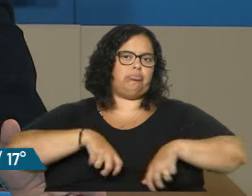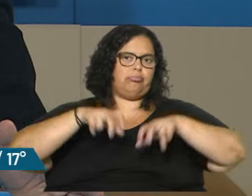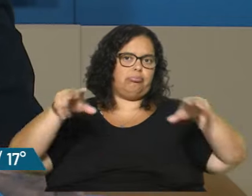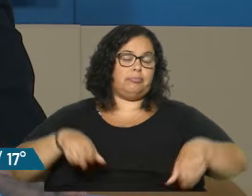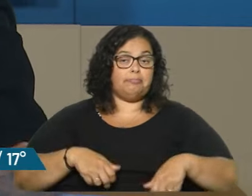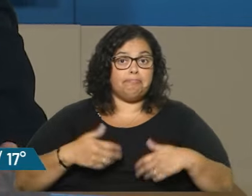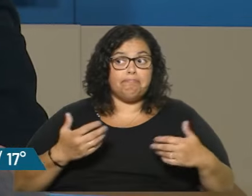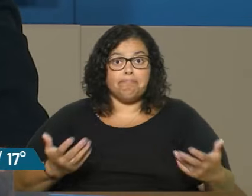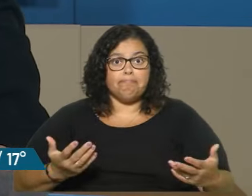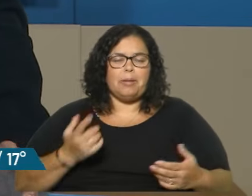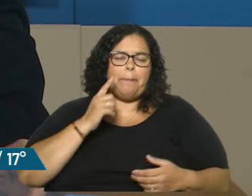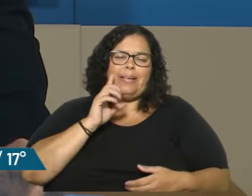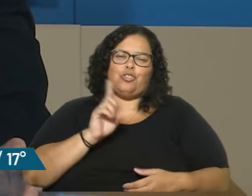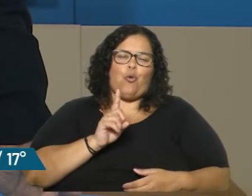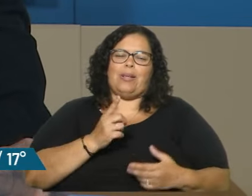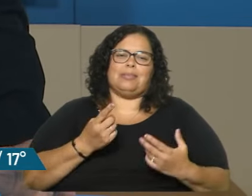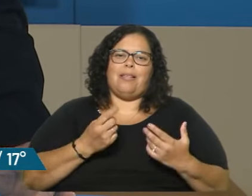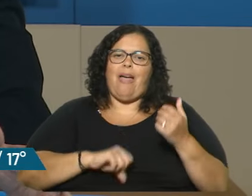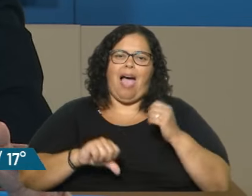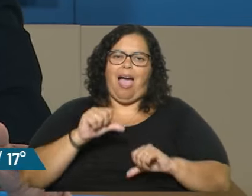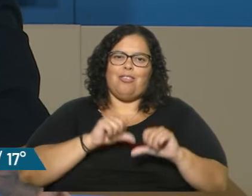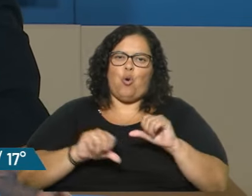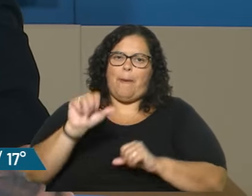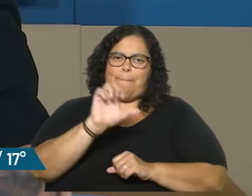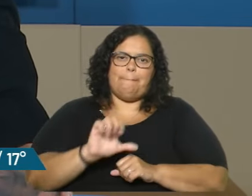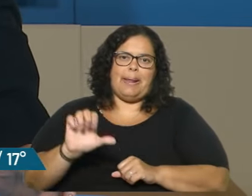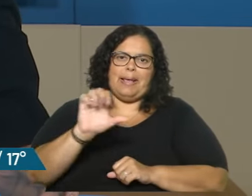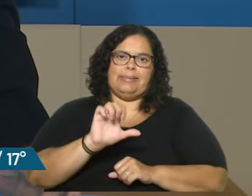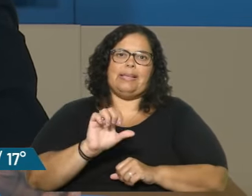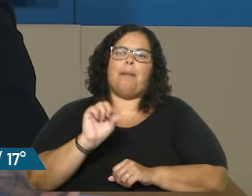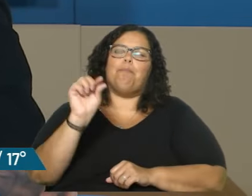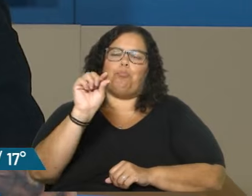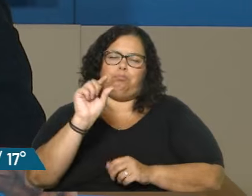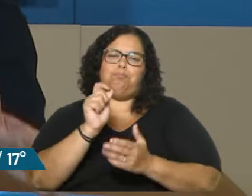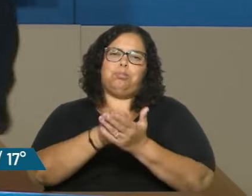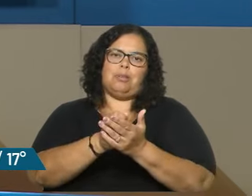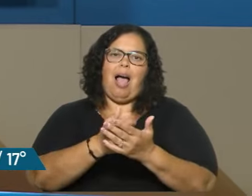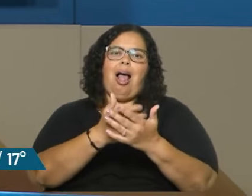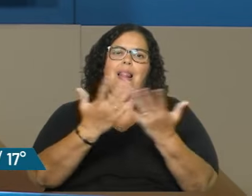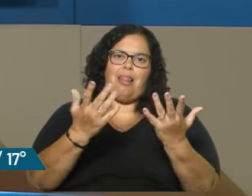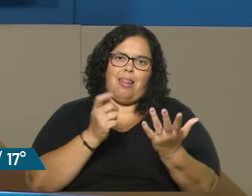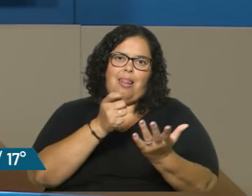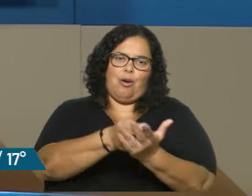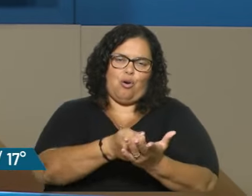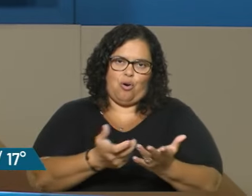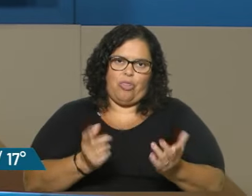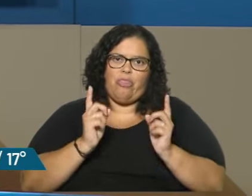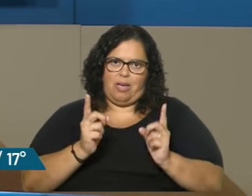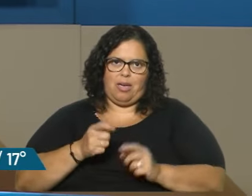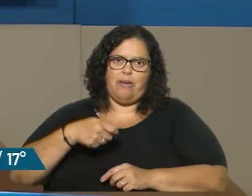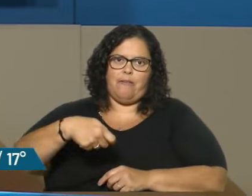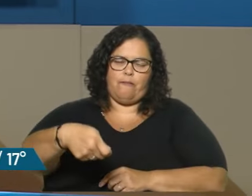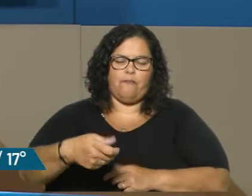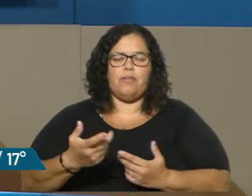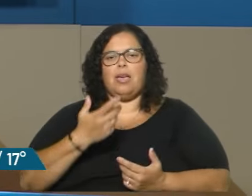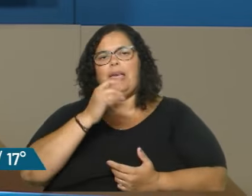yo creo que no le va a hacer ningún daño a las empresas de Zona Franca que por lo menos, no sé, había que rever toda la parte del IRA,